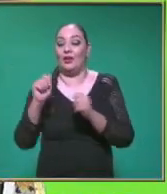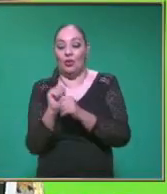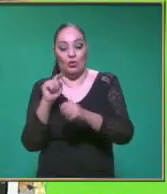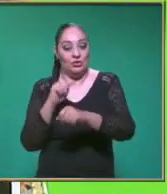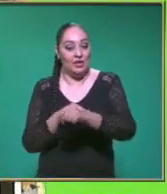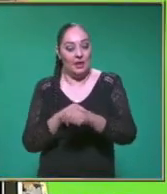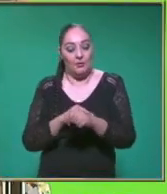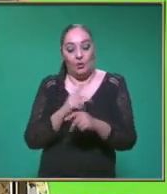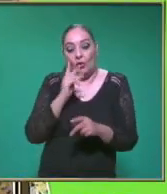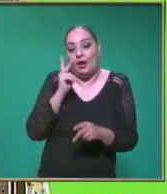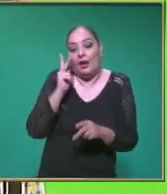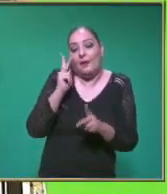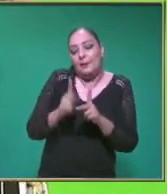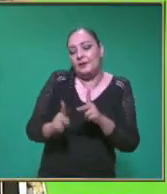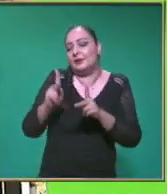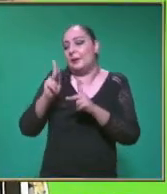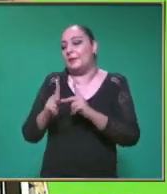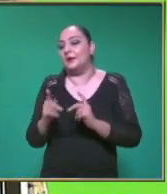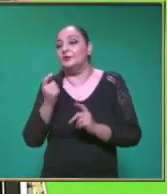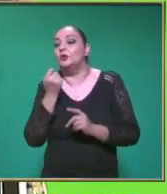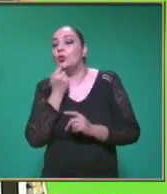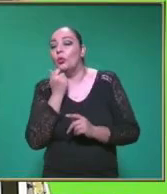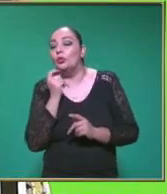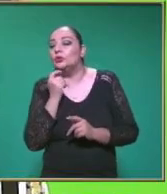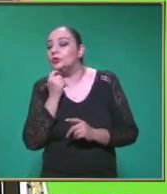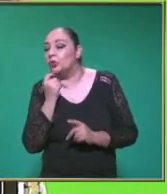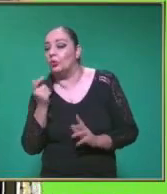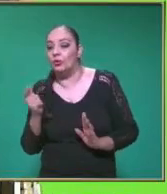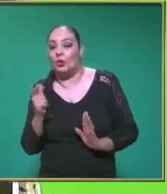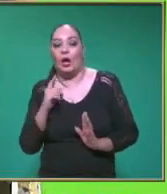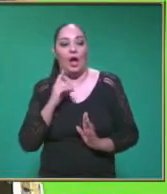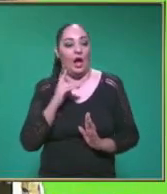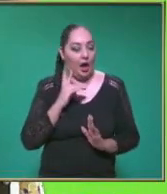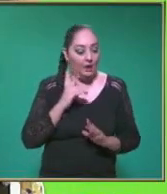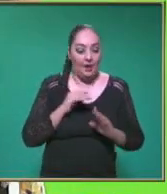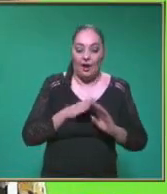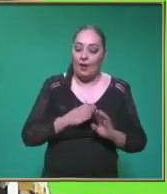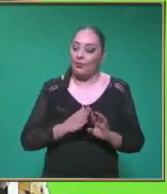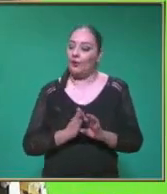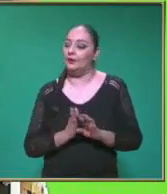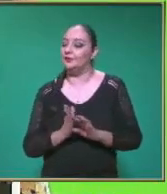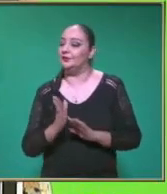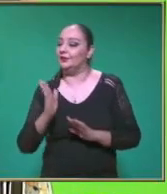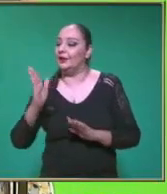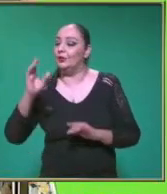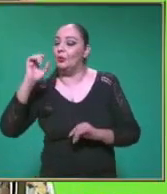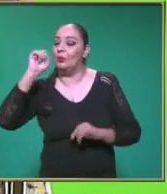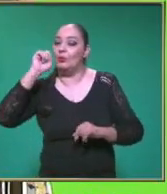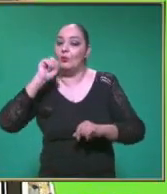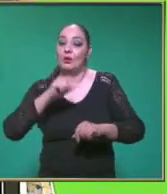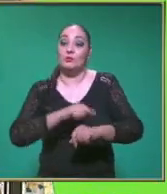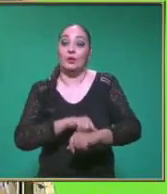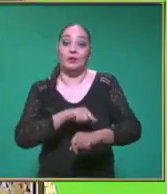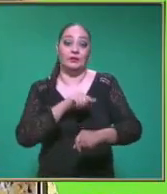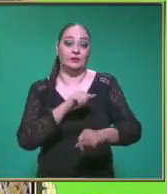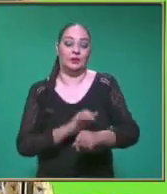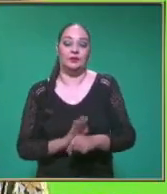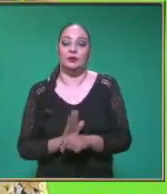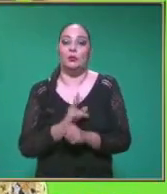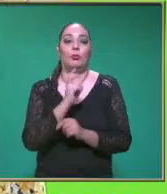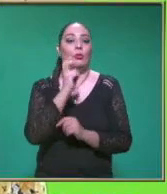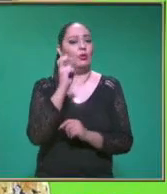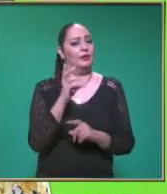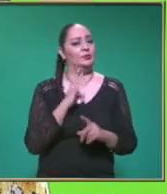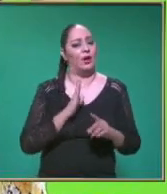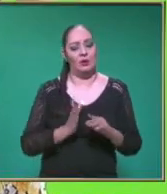tramo En cada segundo En este caso Va a recorrer La misma distancia Por lo tanto En todo su recorrido